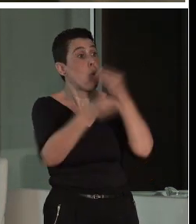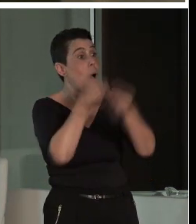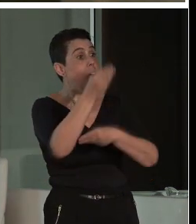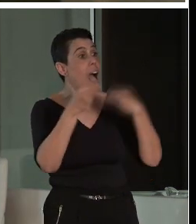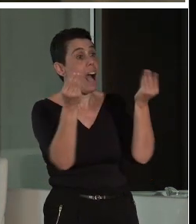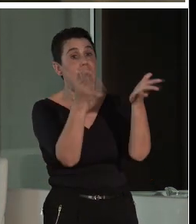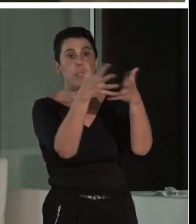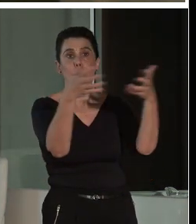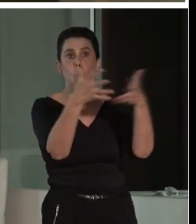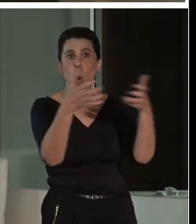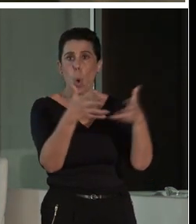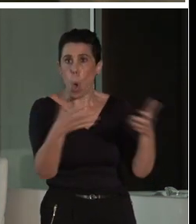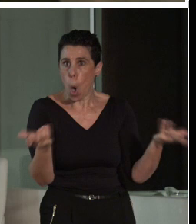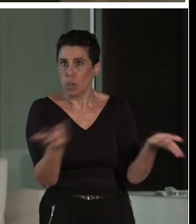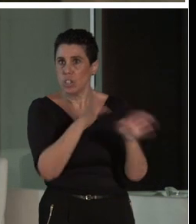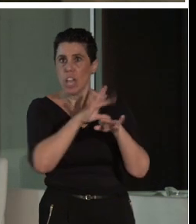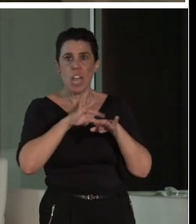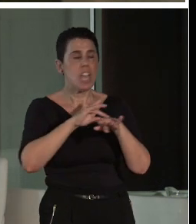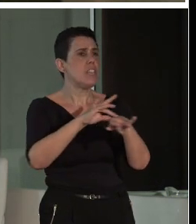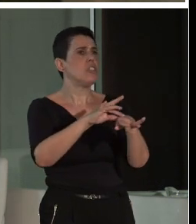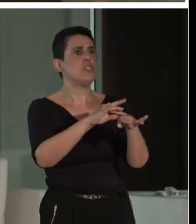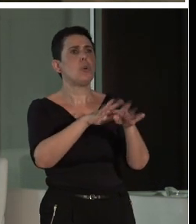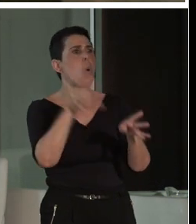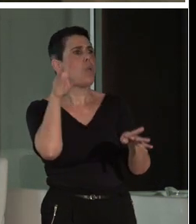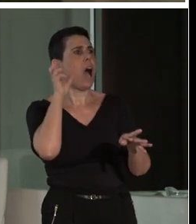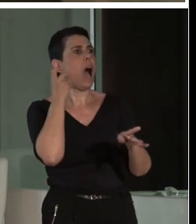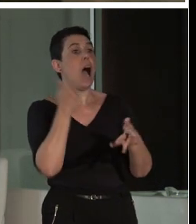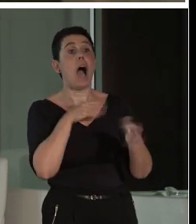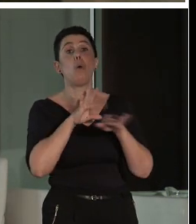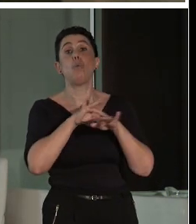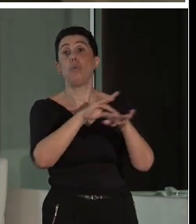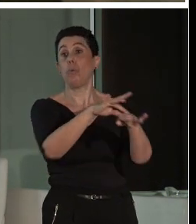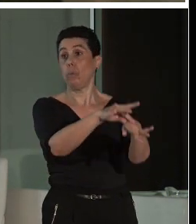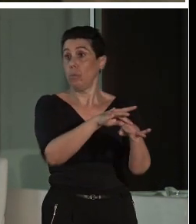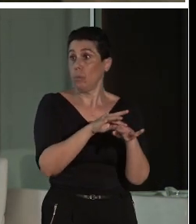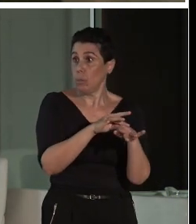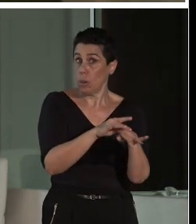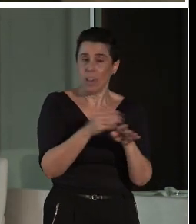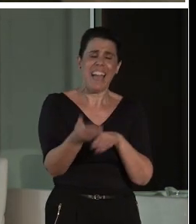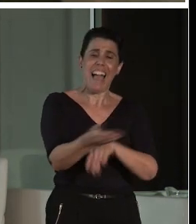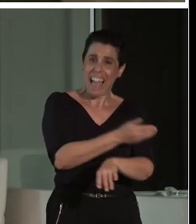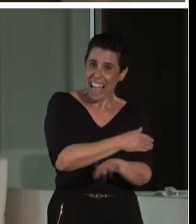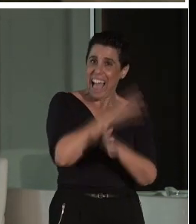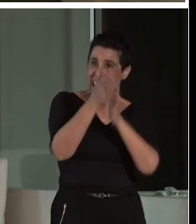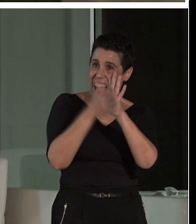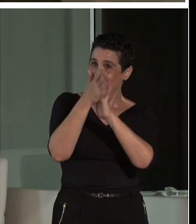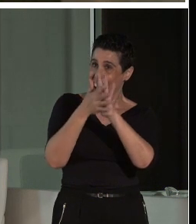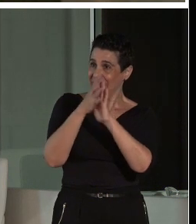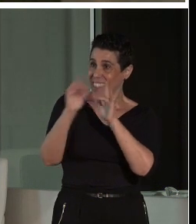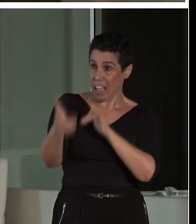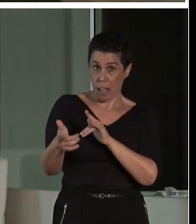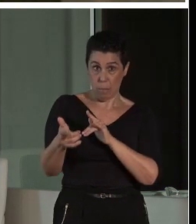cuando hagáis una audioguía, porque me da igual el recurso, hablar con esa persona. Decía alguien el otro día, no habléis con el